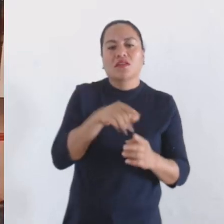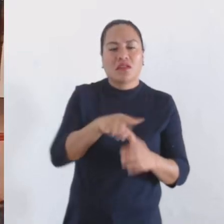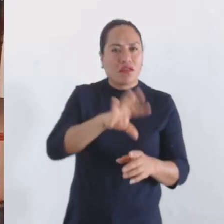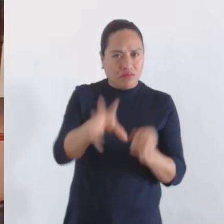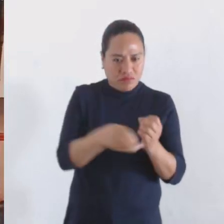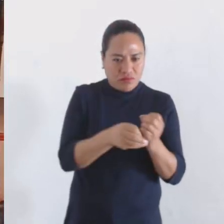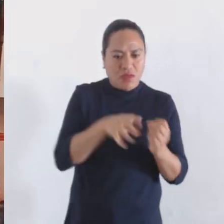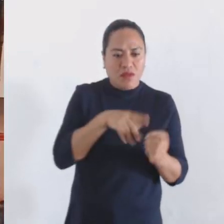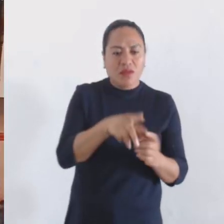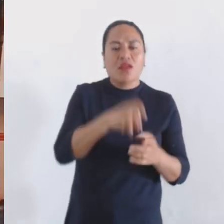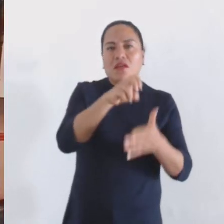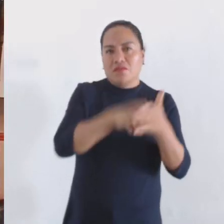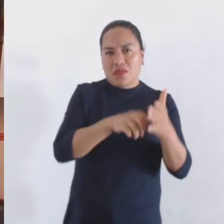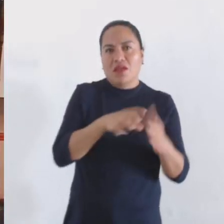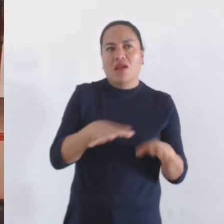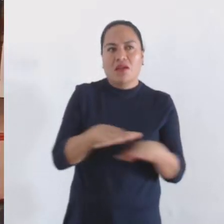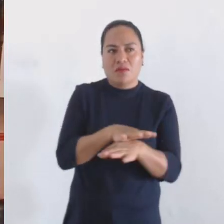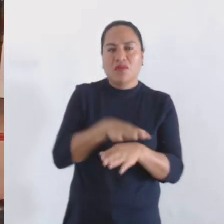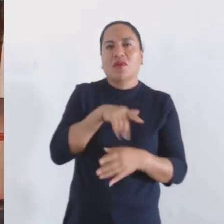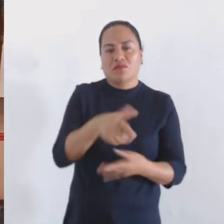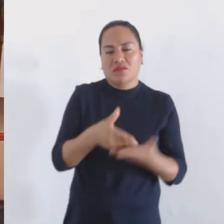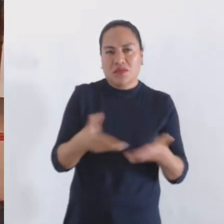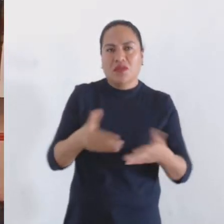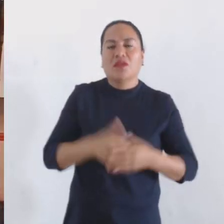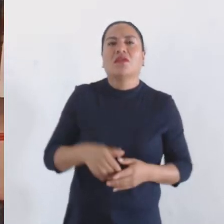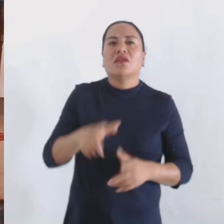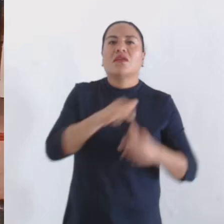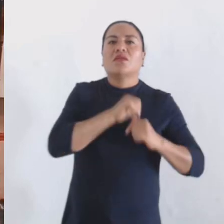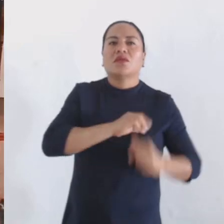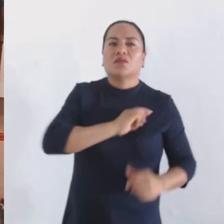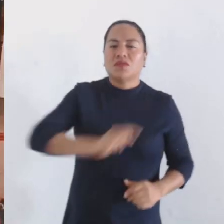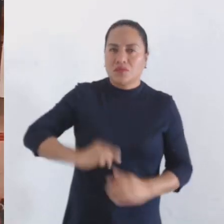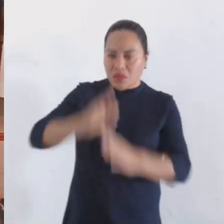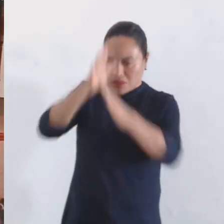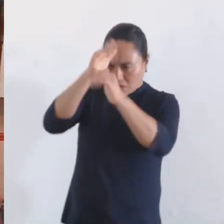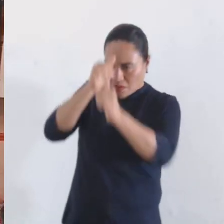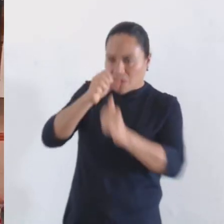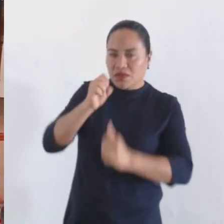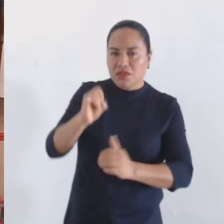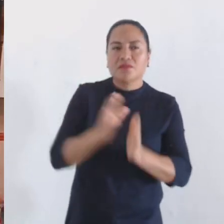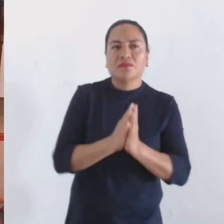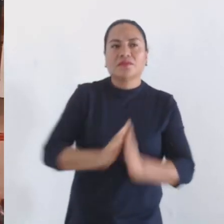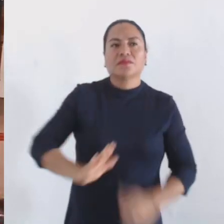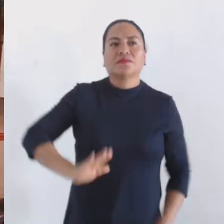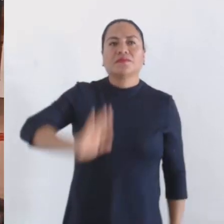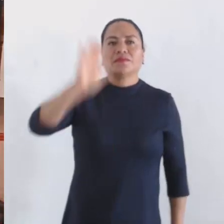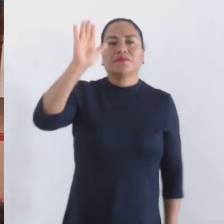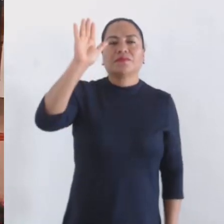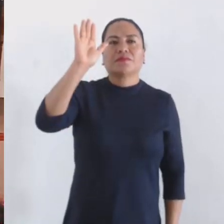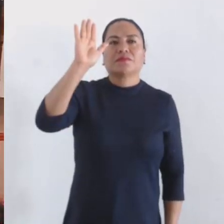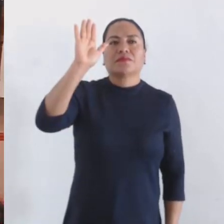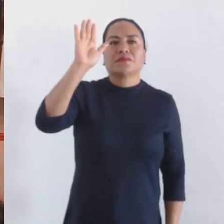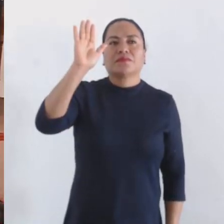incluyendo las modificaciones correspondientes. Quienes estén a favor de la aprobación, sírvanse levantar la mano.